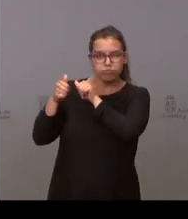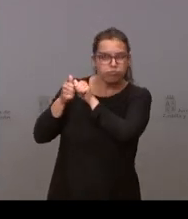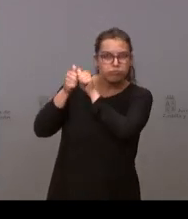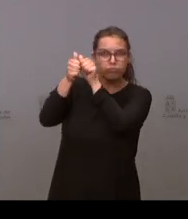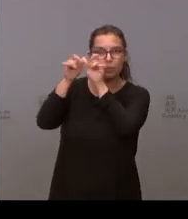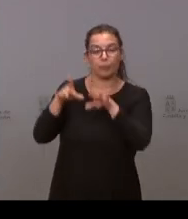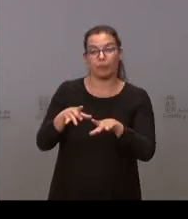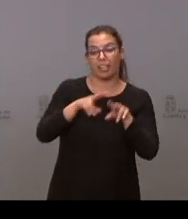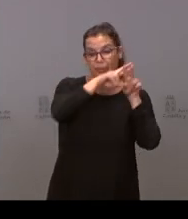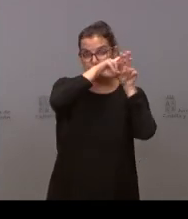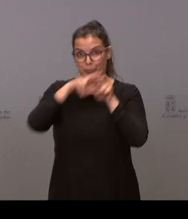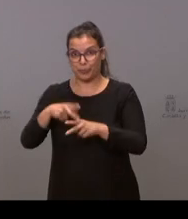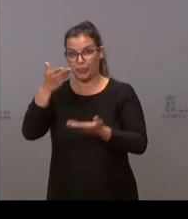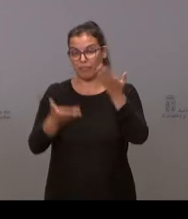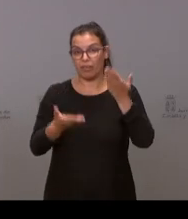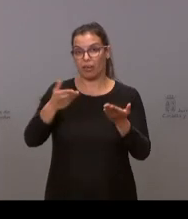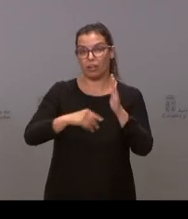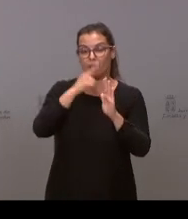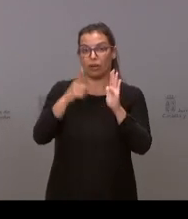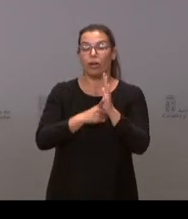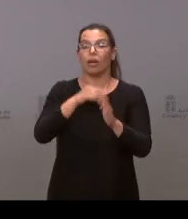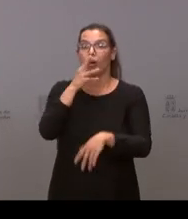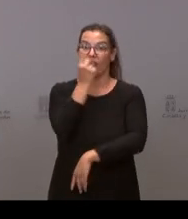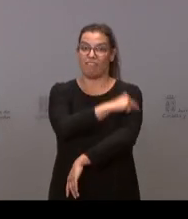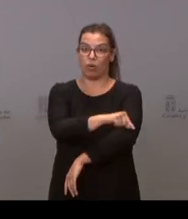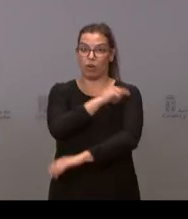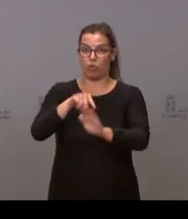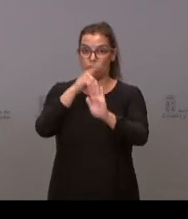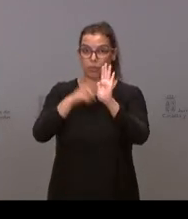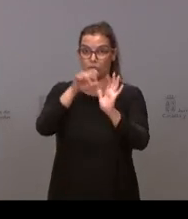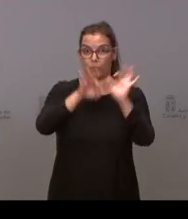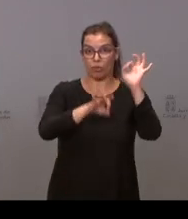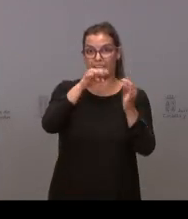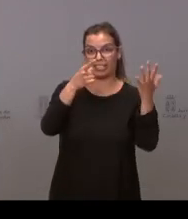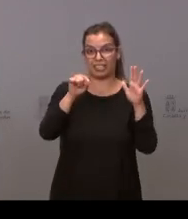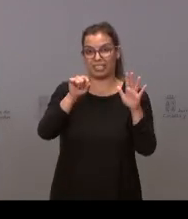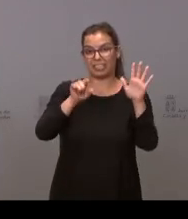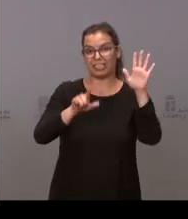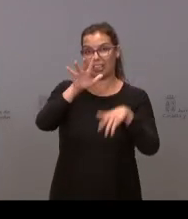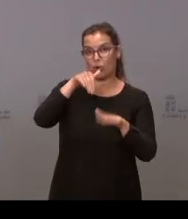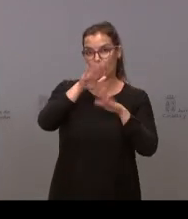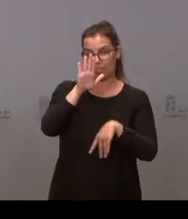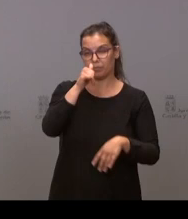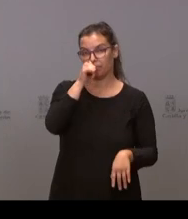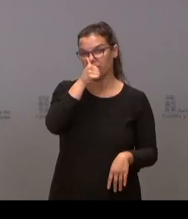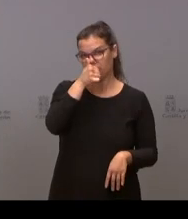vacunación completa en este momento está por encima del 60. 65 pasa a la siguiente